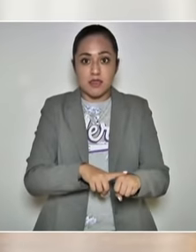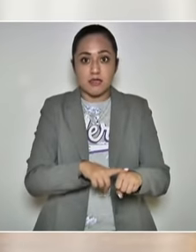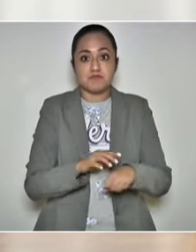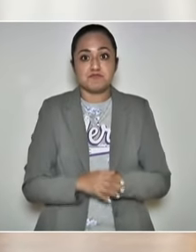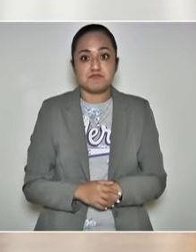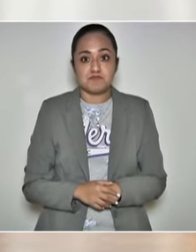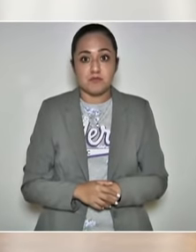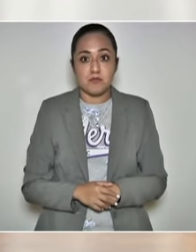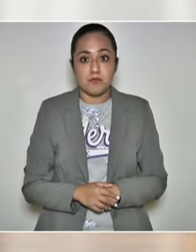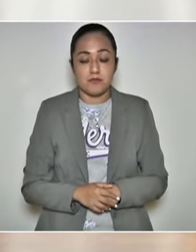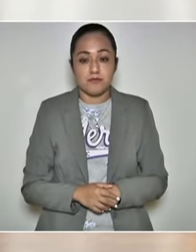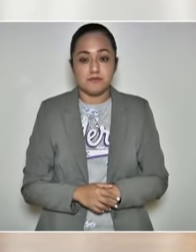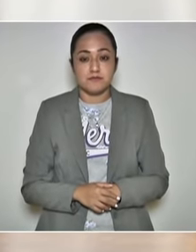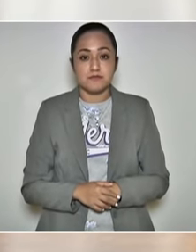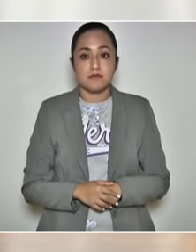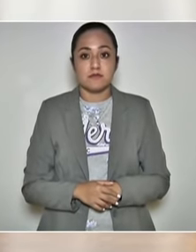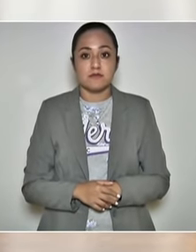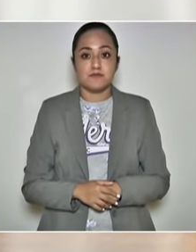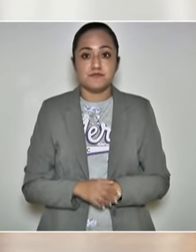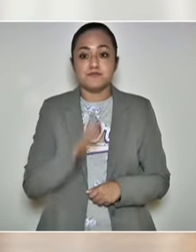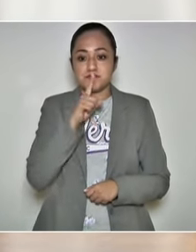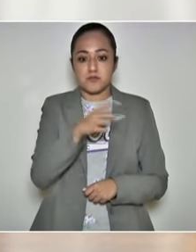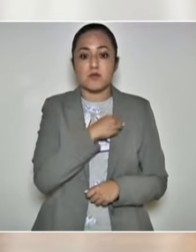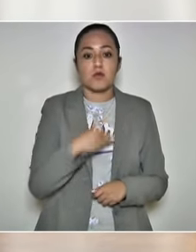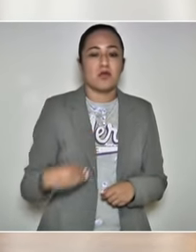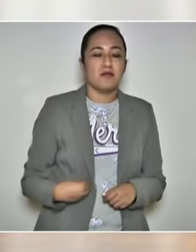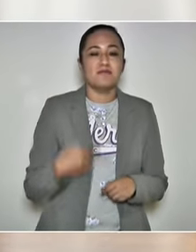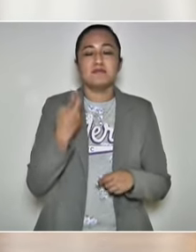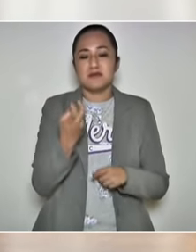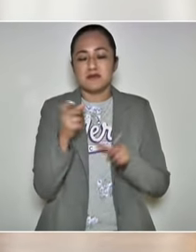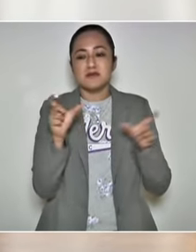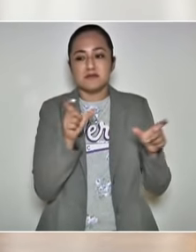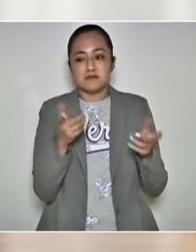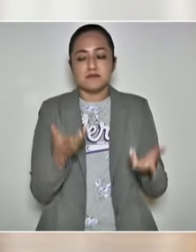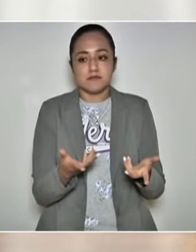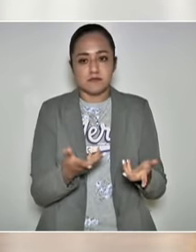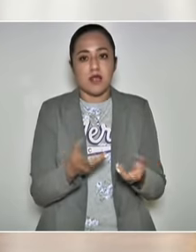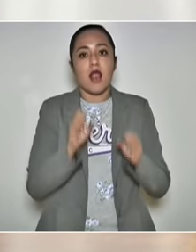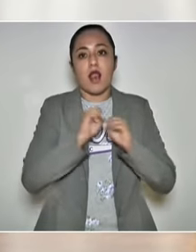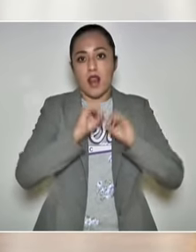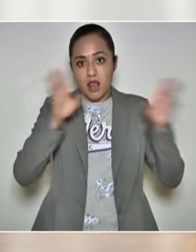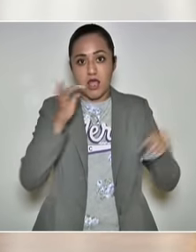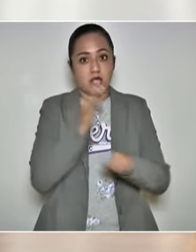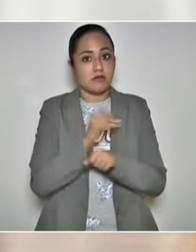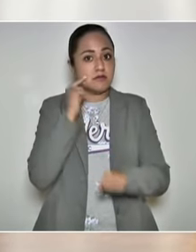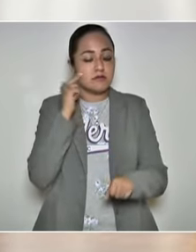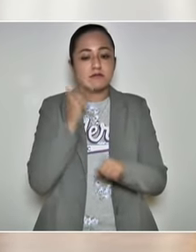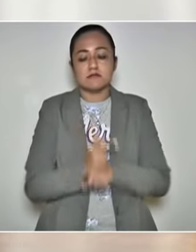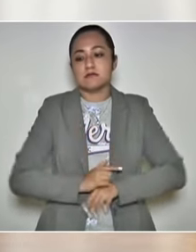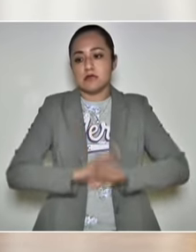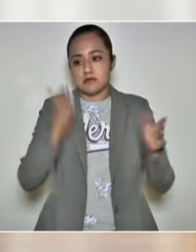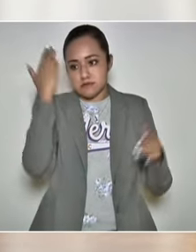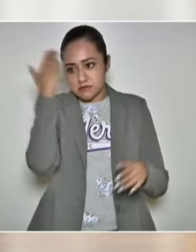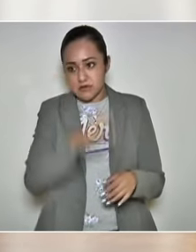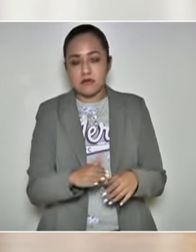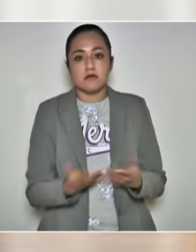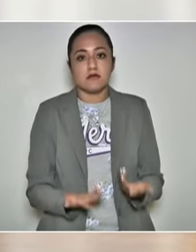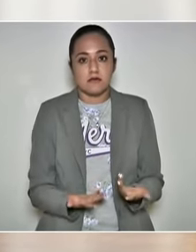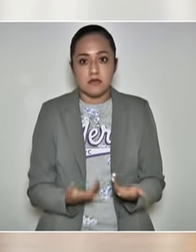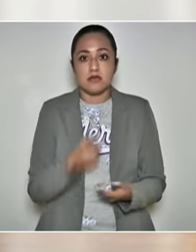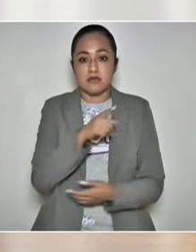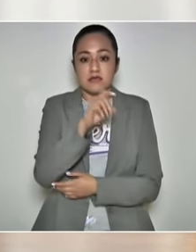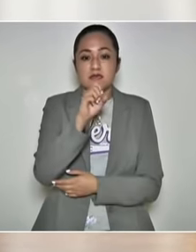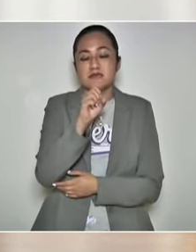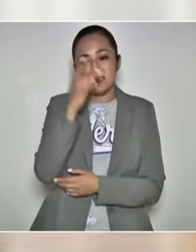de la sociedad de esos municipios. Y claro que los tenemos perfectamente claros. Santa Clara o